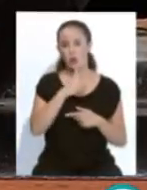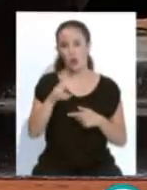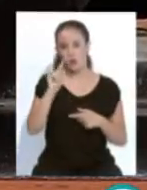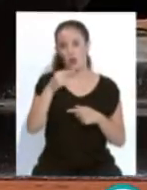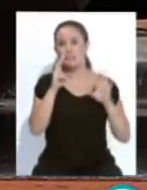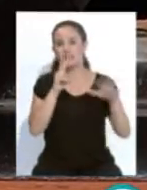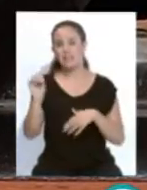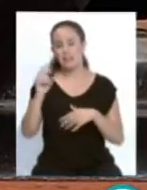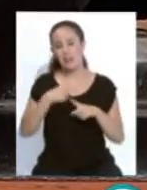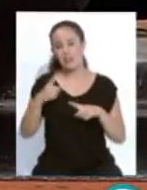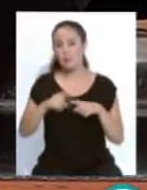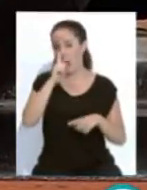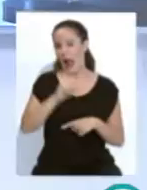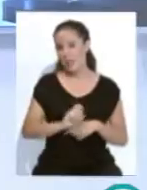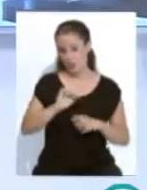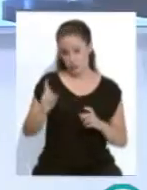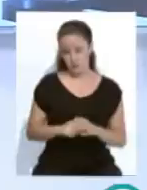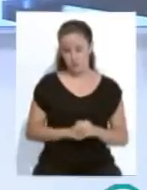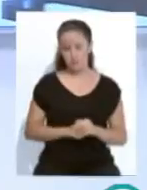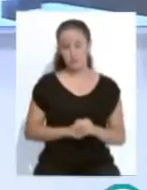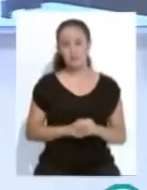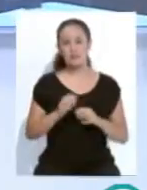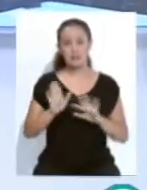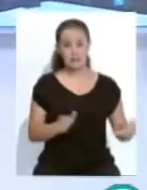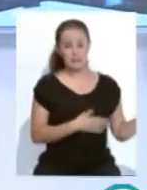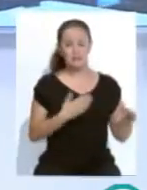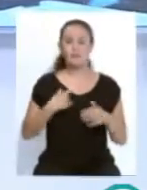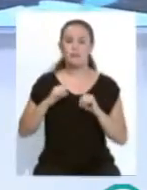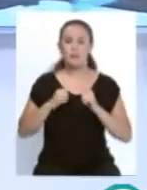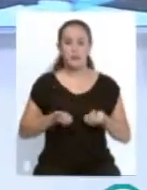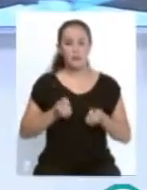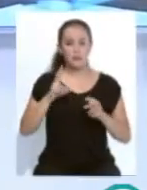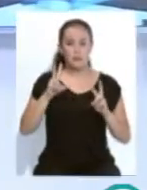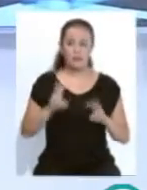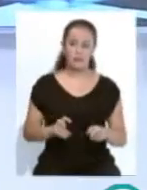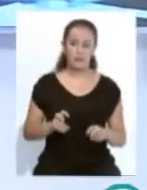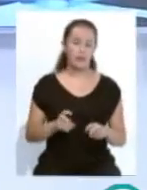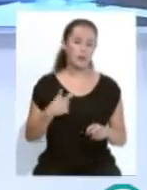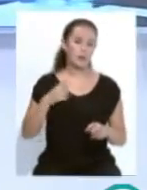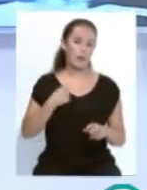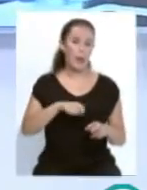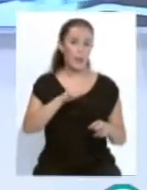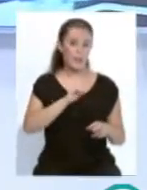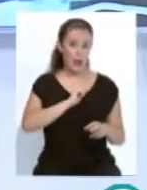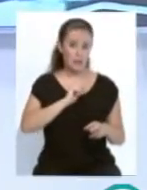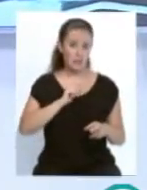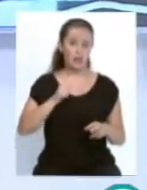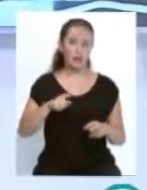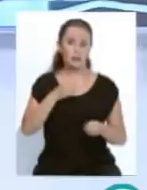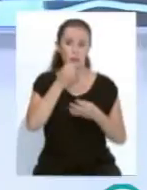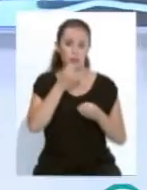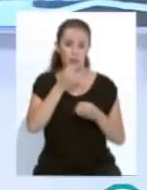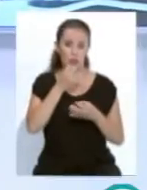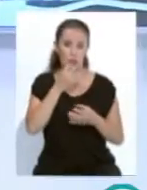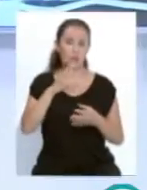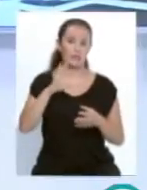con 70 céntimos al año. Abrimos ahora página Cofrade para contarles que España está celebrando la consagración